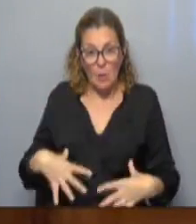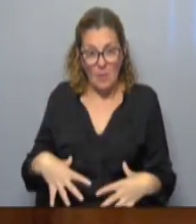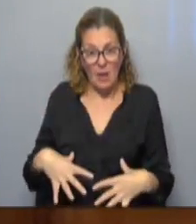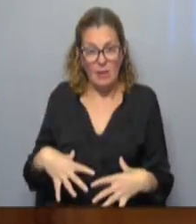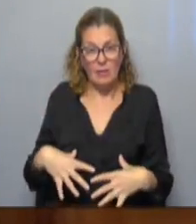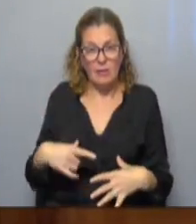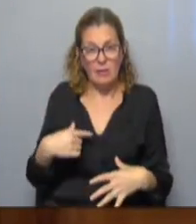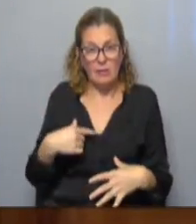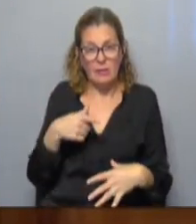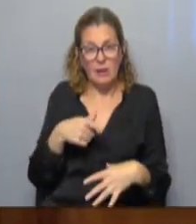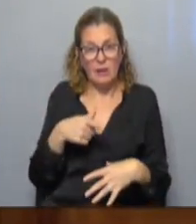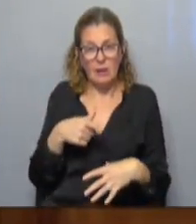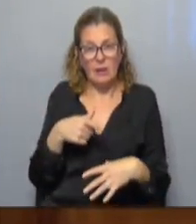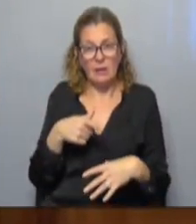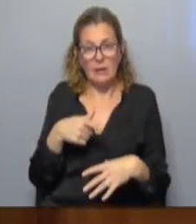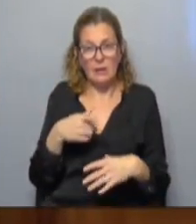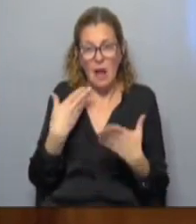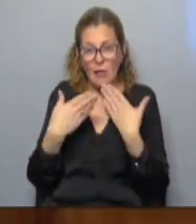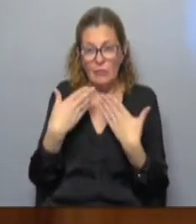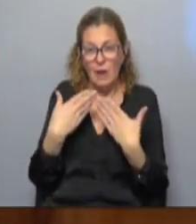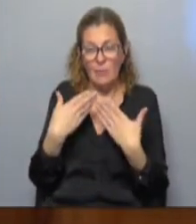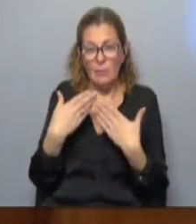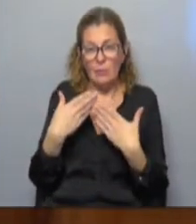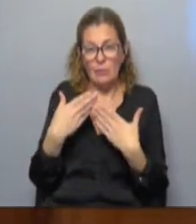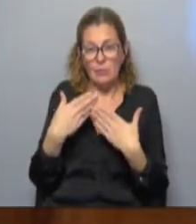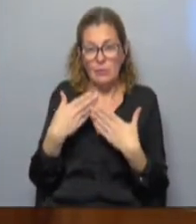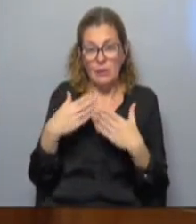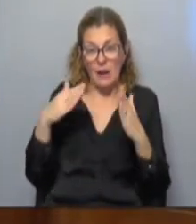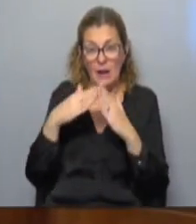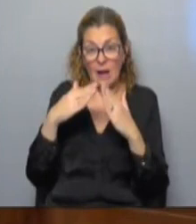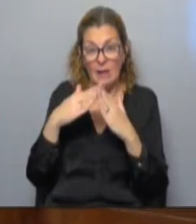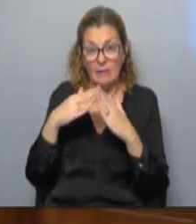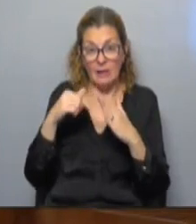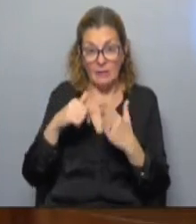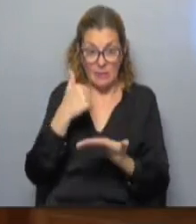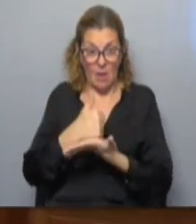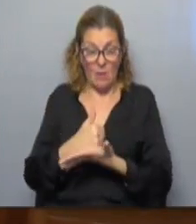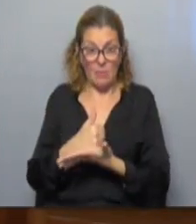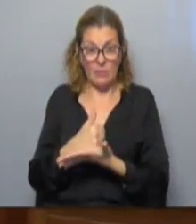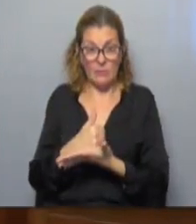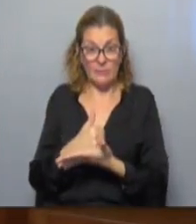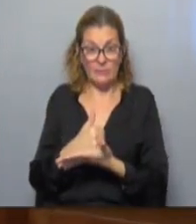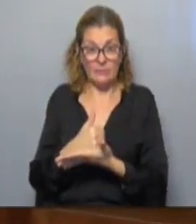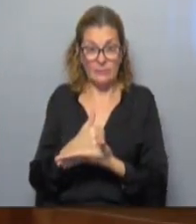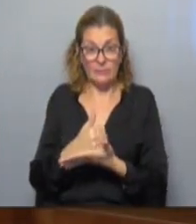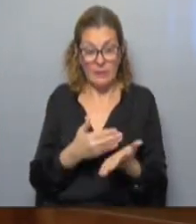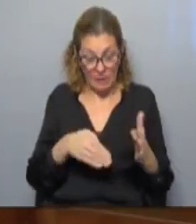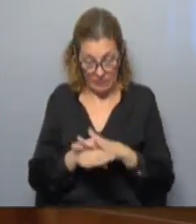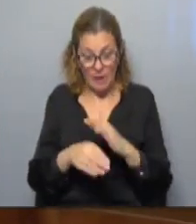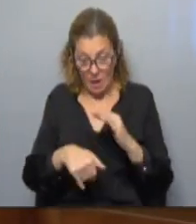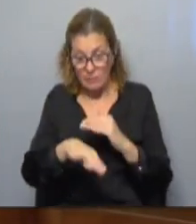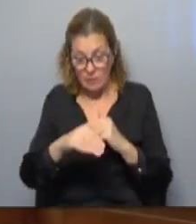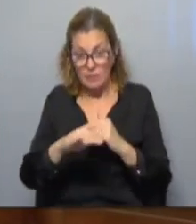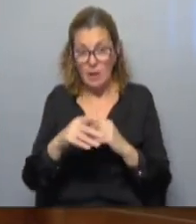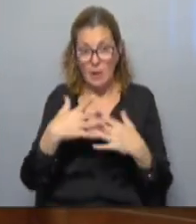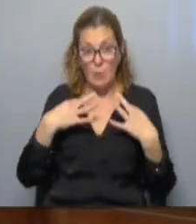y nosotras ahí hablamos con la gente de la casa en que estábamos y la hicimos pasar, le